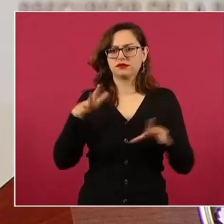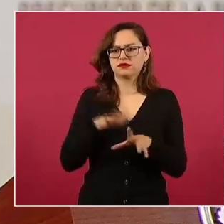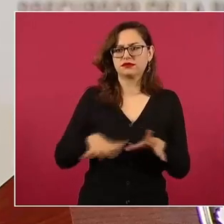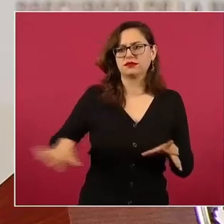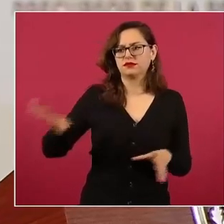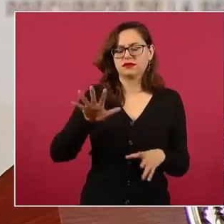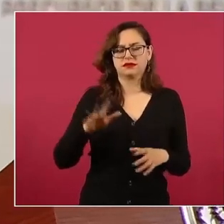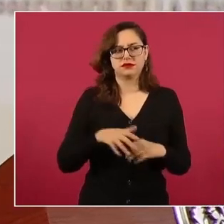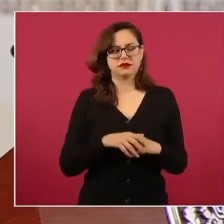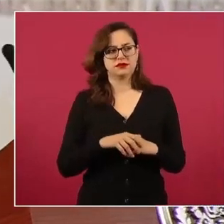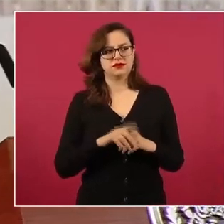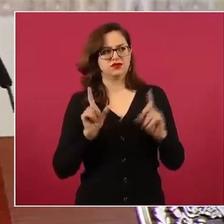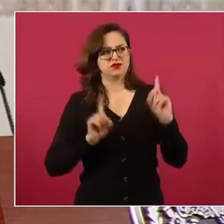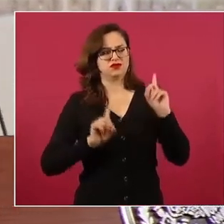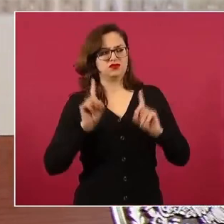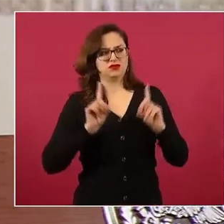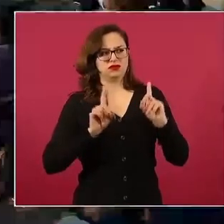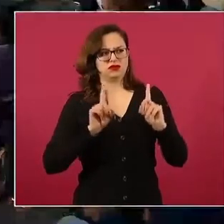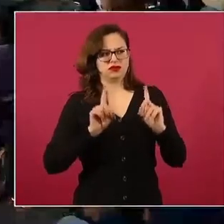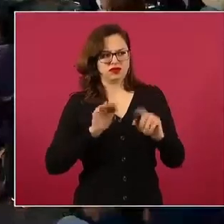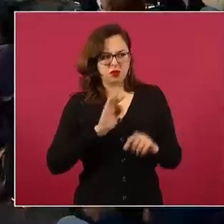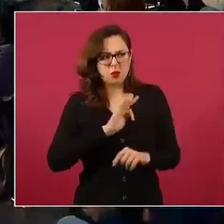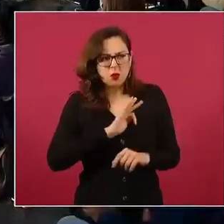pensaba de que era ilegal.